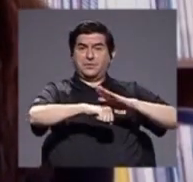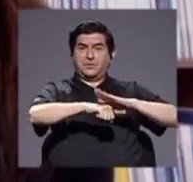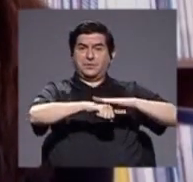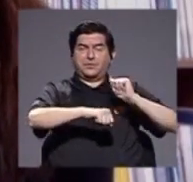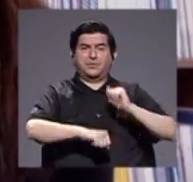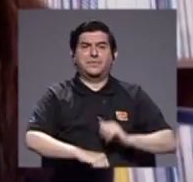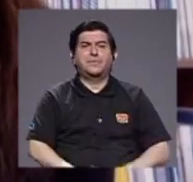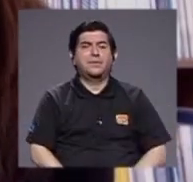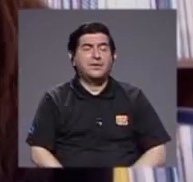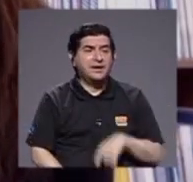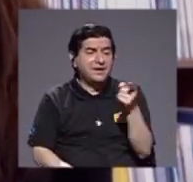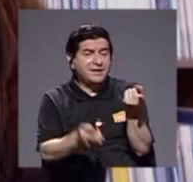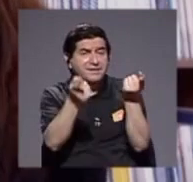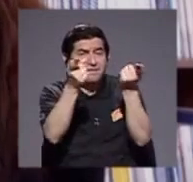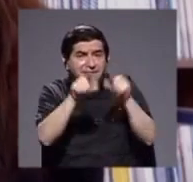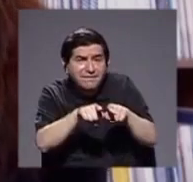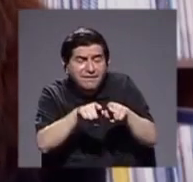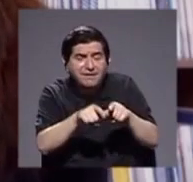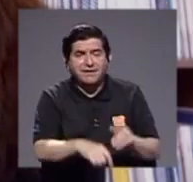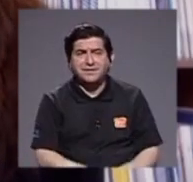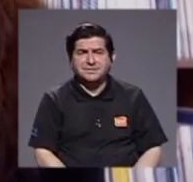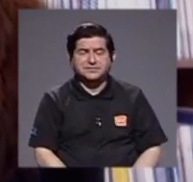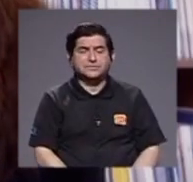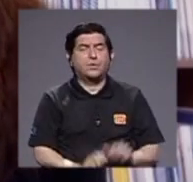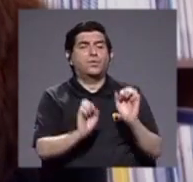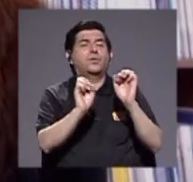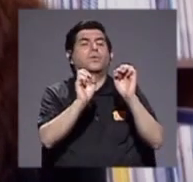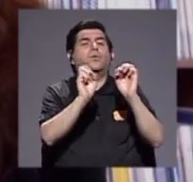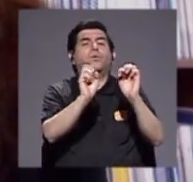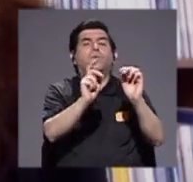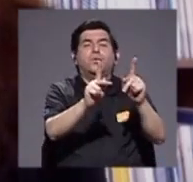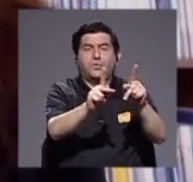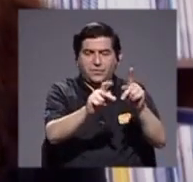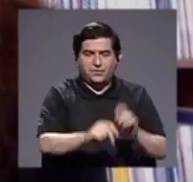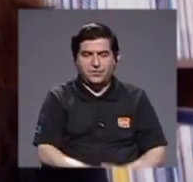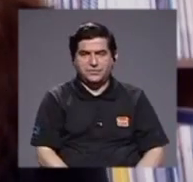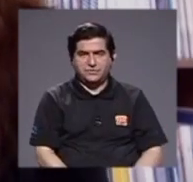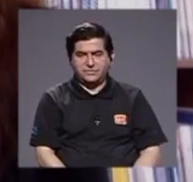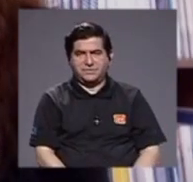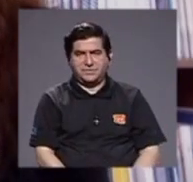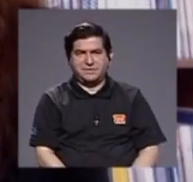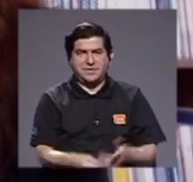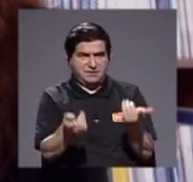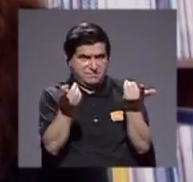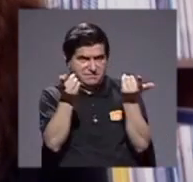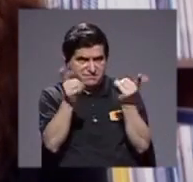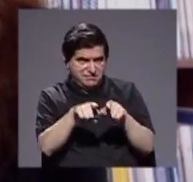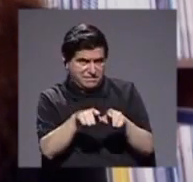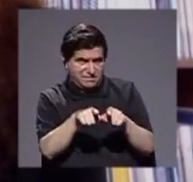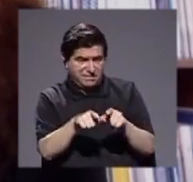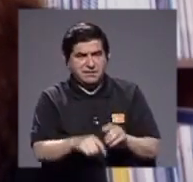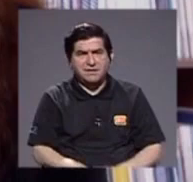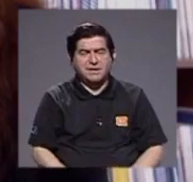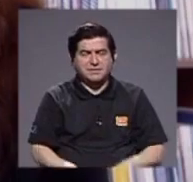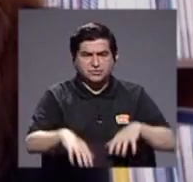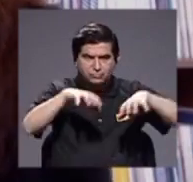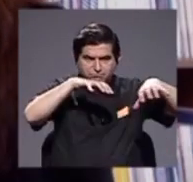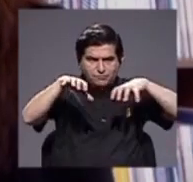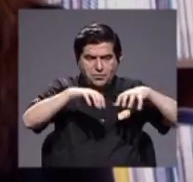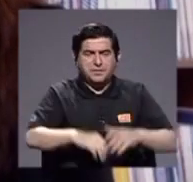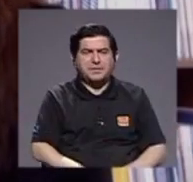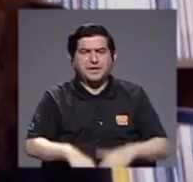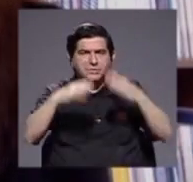esta posibilidad de tener este movimiento.